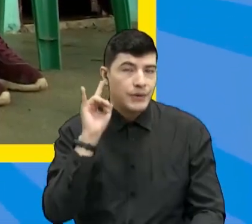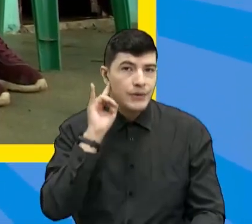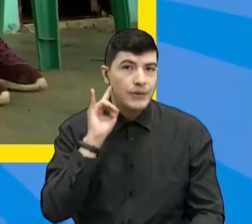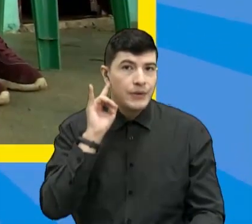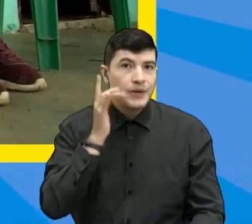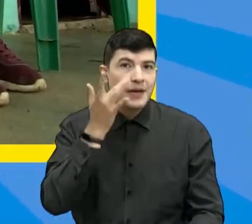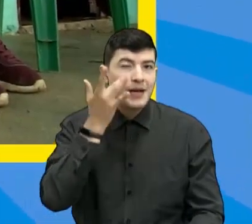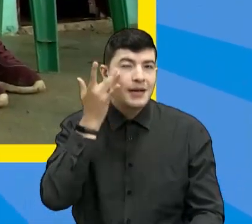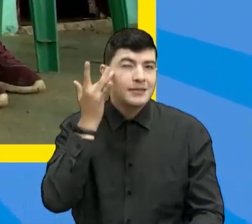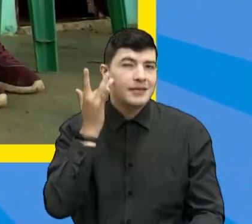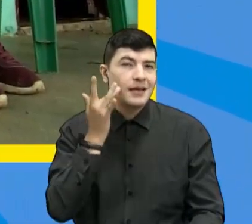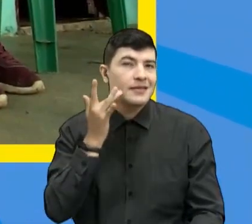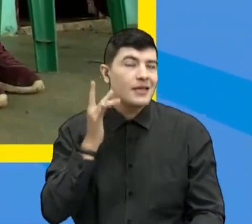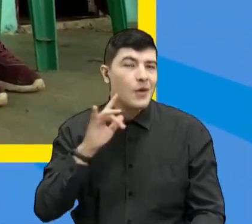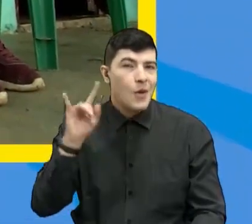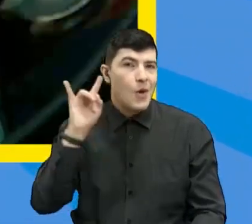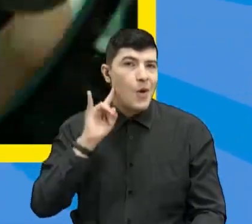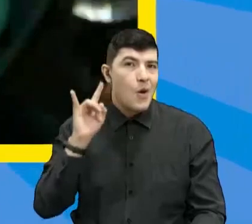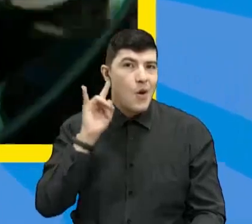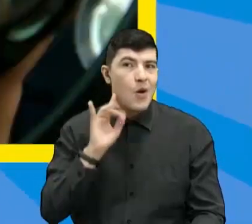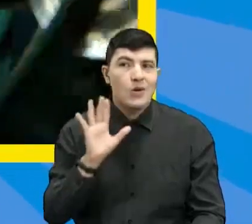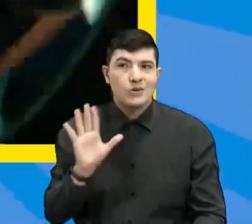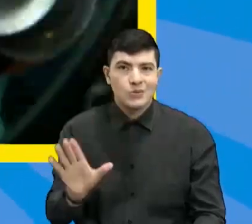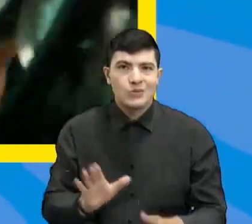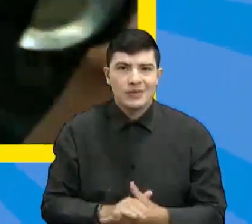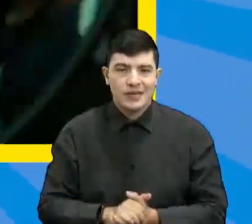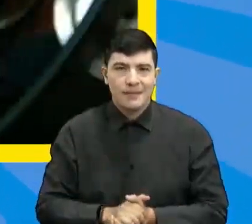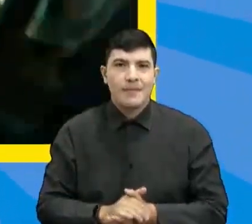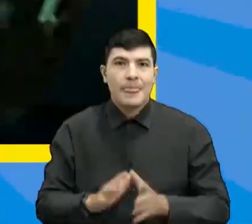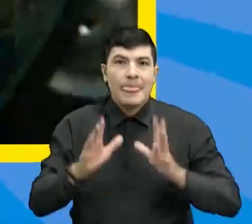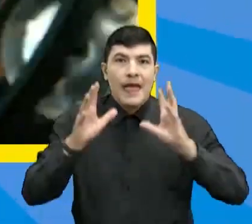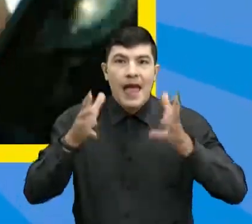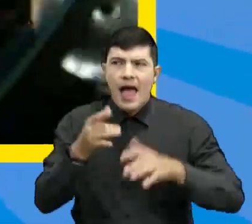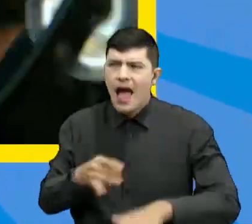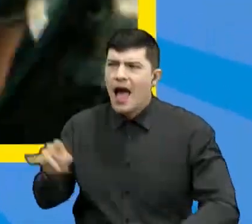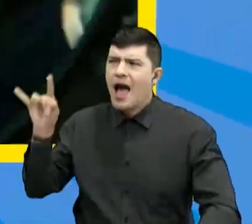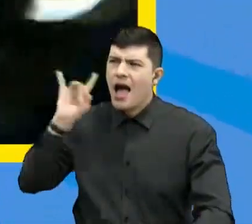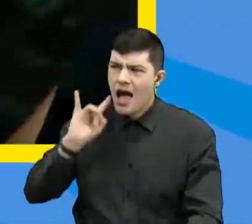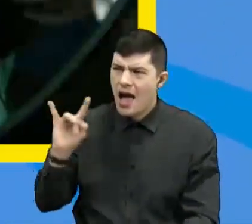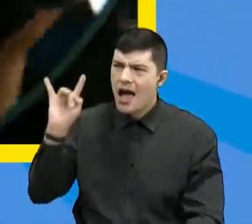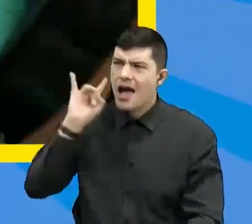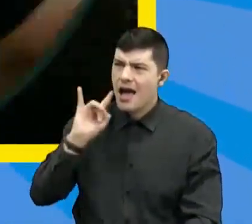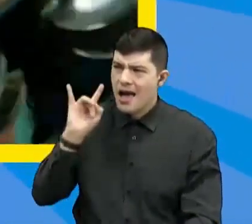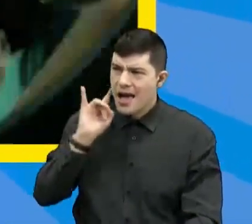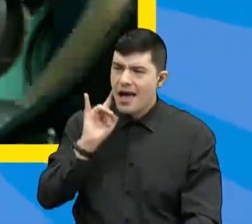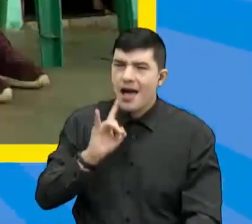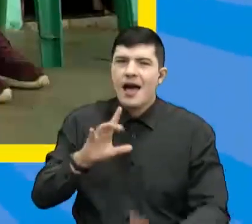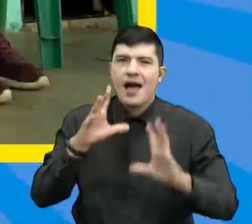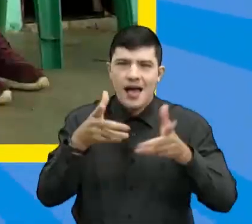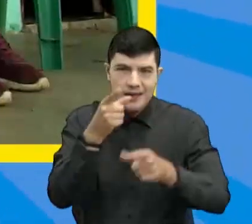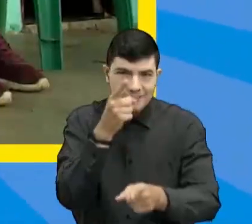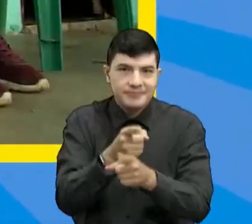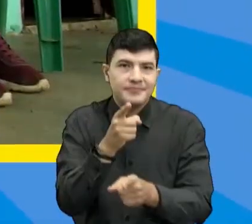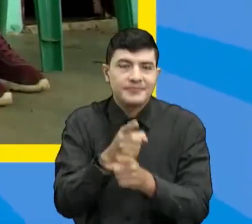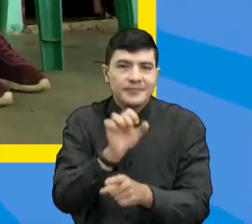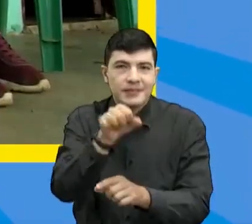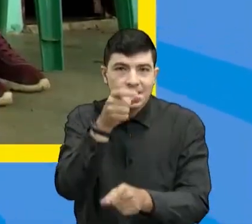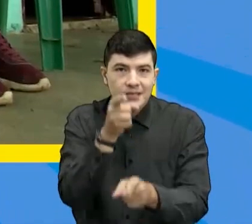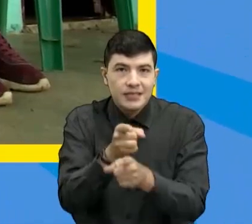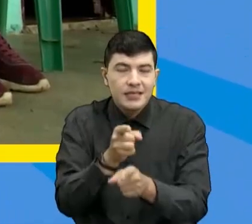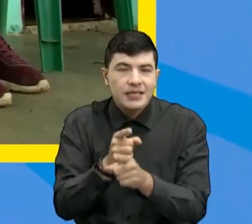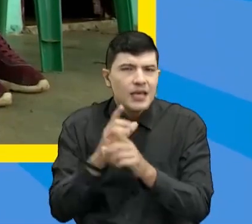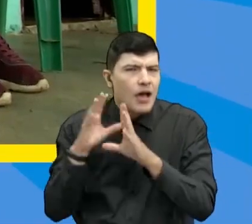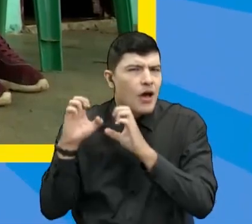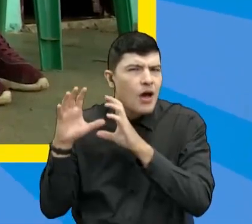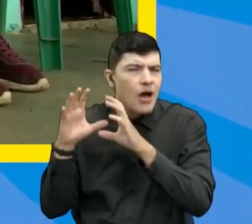ajá. Ese es el sentido de la escucha. Ajá, la audición que llamamos. audición. Correcto, muy bien. ¿Y el órgano, pues,